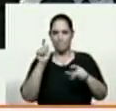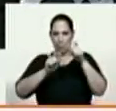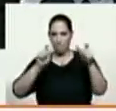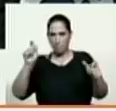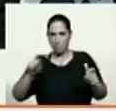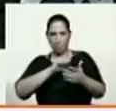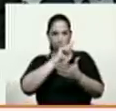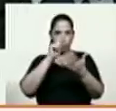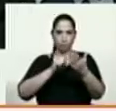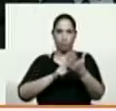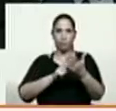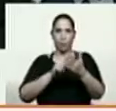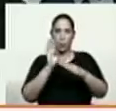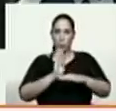nuestras instituciones democráticas muchas gracias